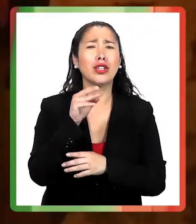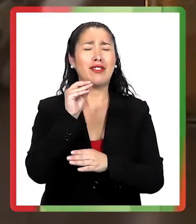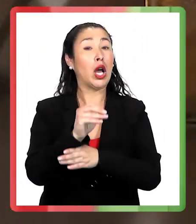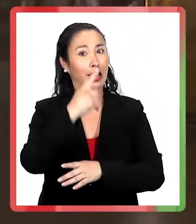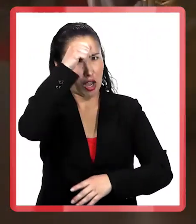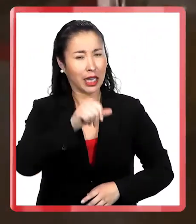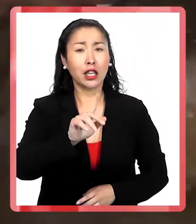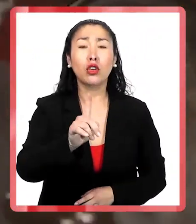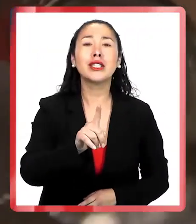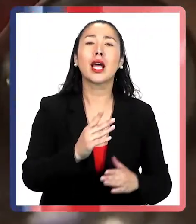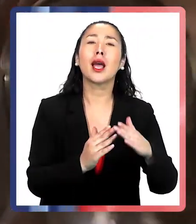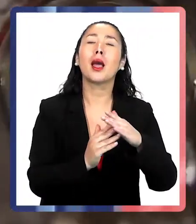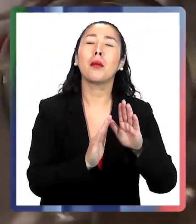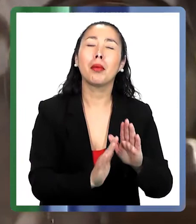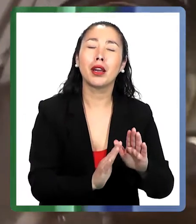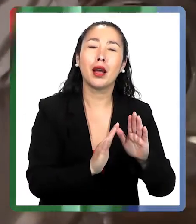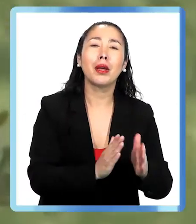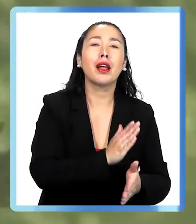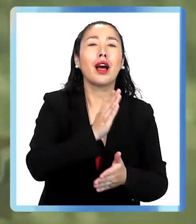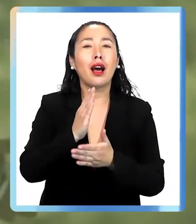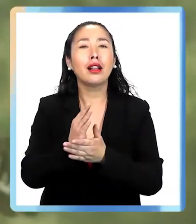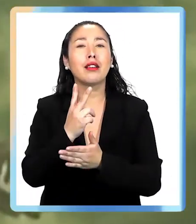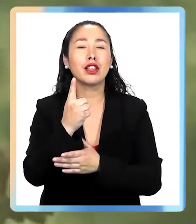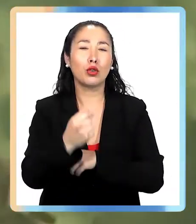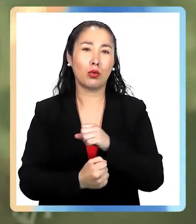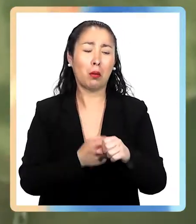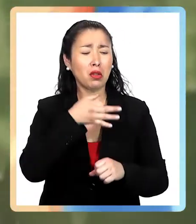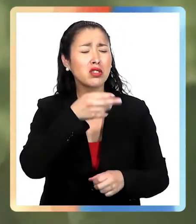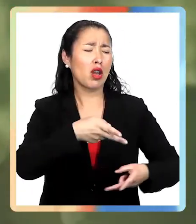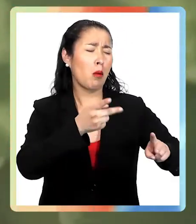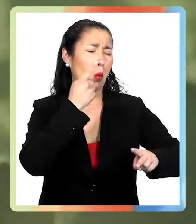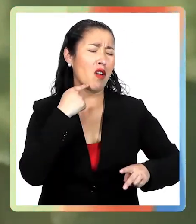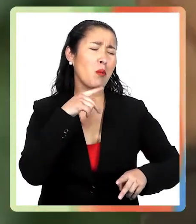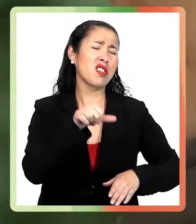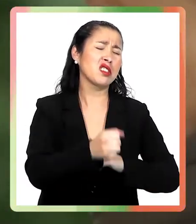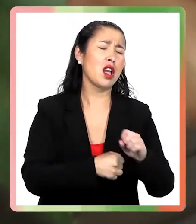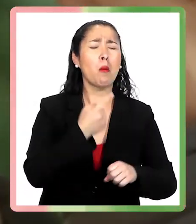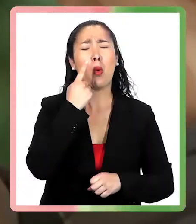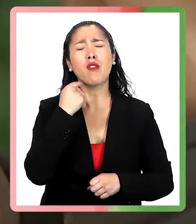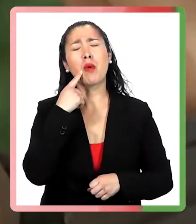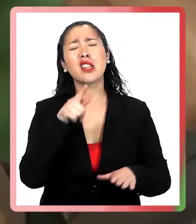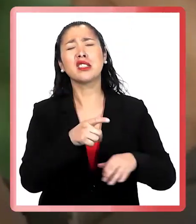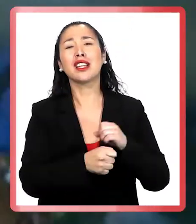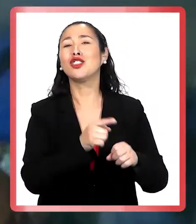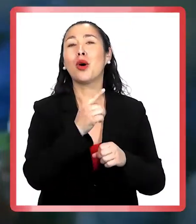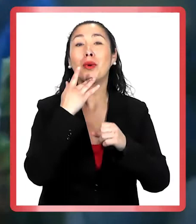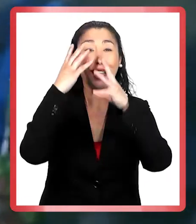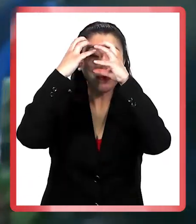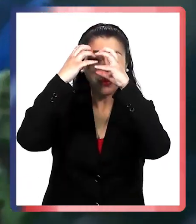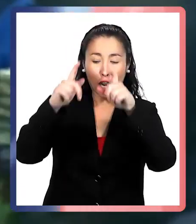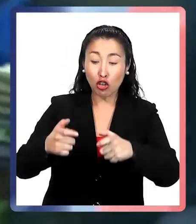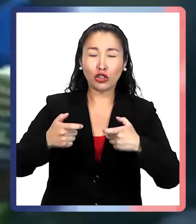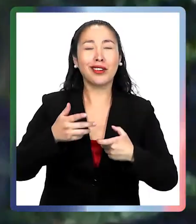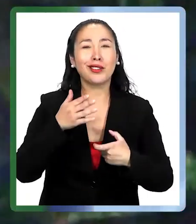castigar, no. El mensaje es espérese, al menos hasta los 21 años. ¿Por qué? Porque la corteza prefrontal no está desarrollada, porque no hay control